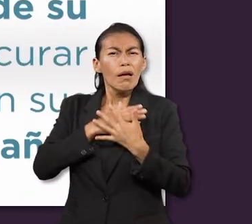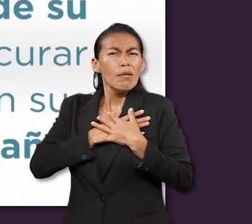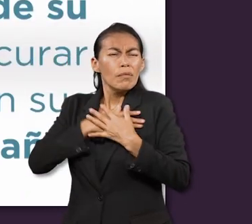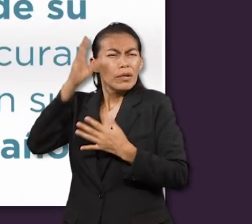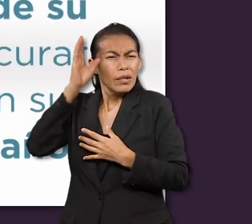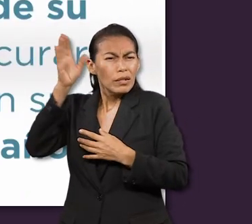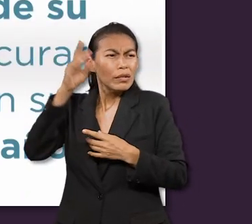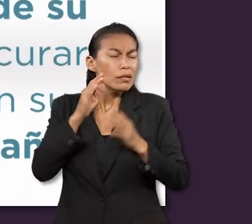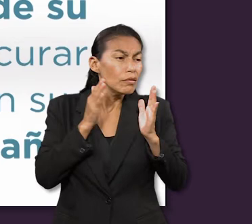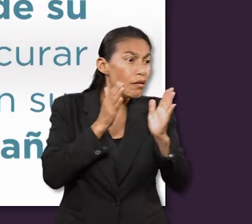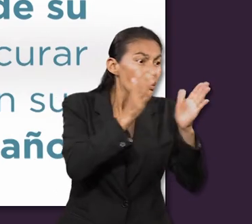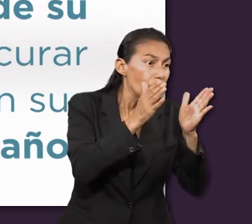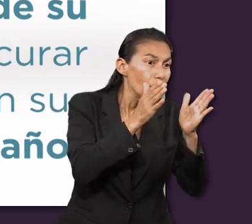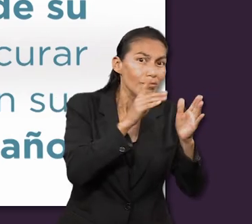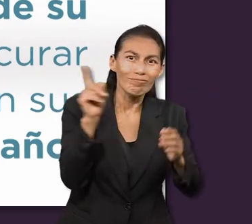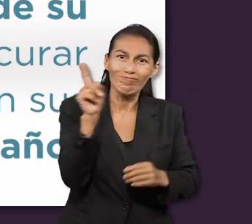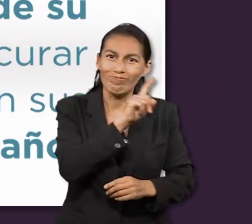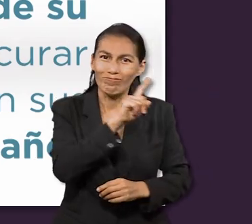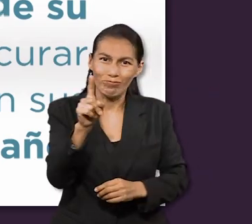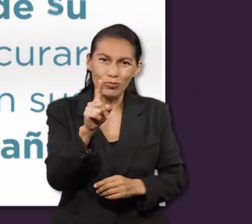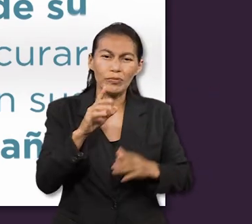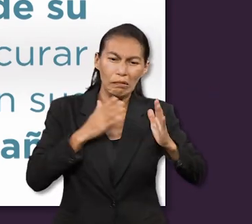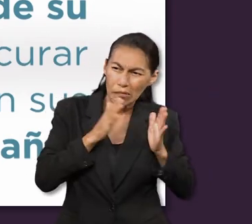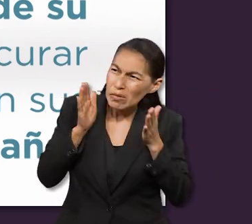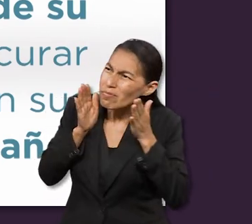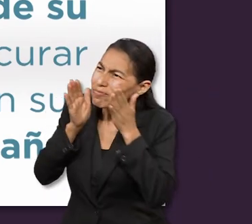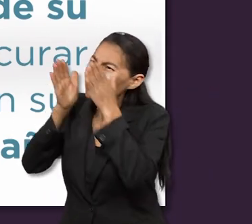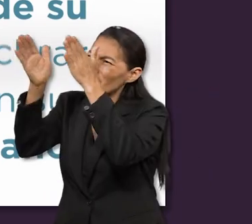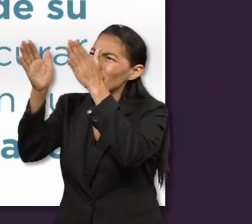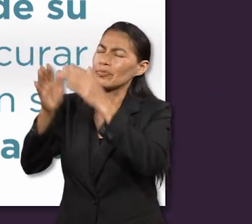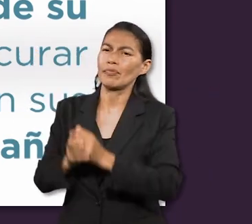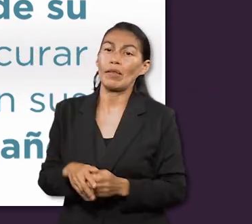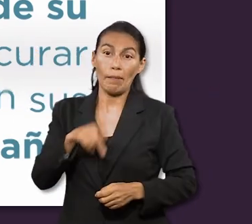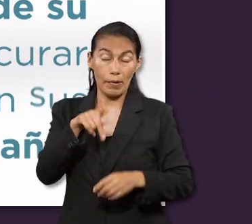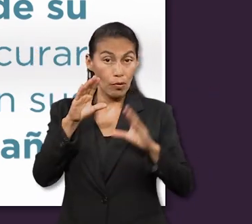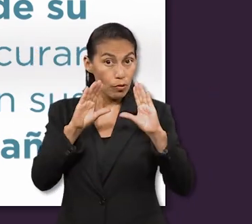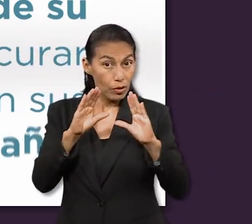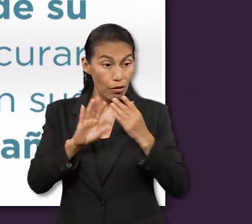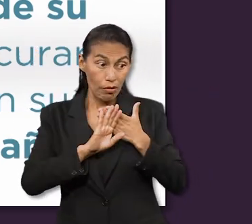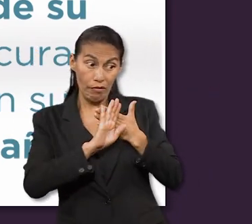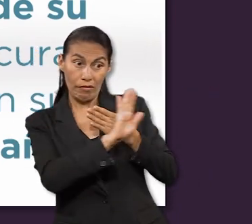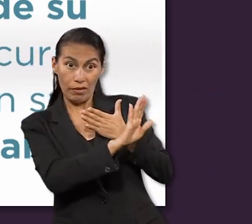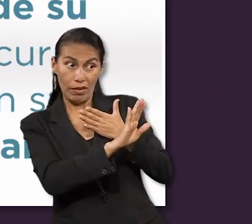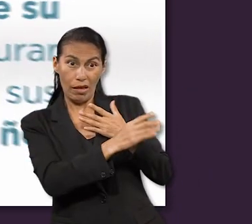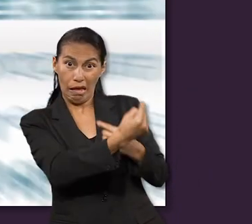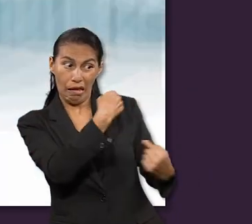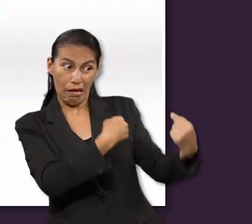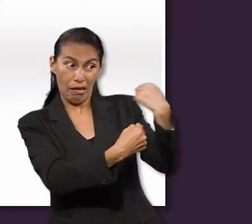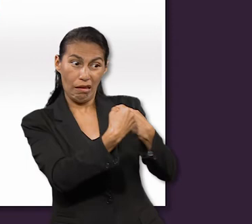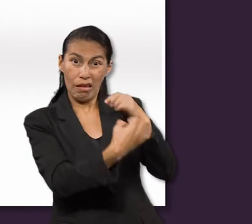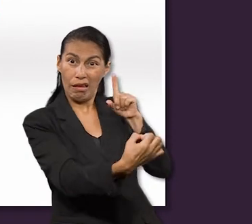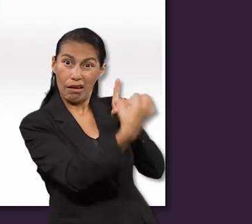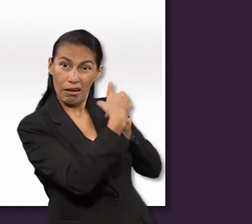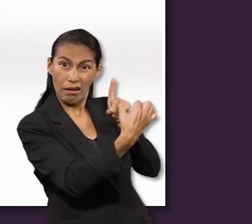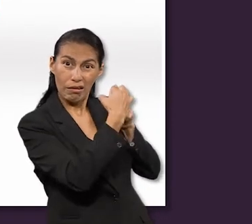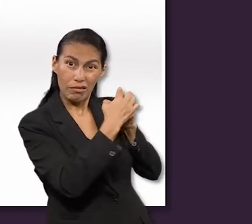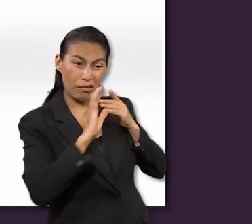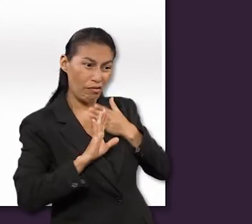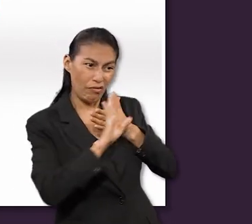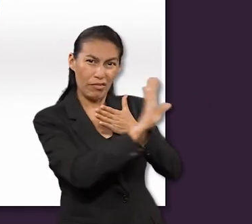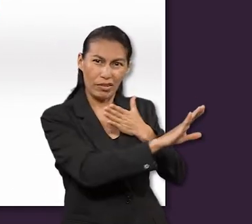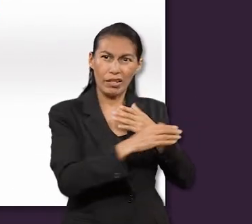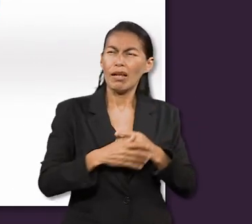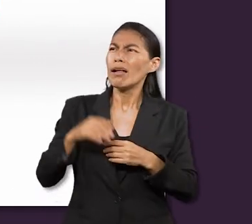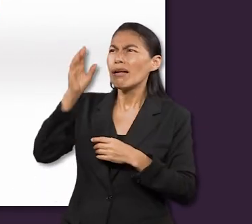focaliza en el diablo. Debemos ser conscientes de su existencia y procurar no caer en sus engaños, pero el centro, la